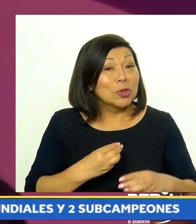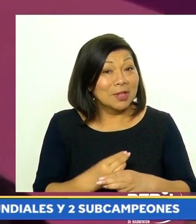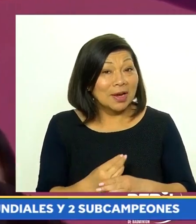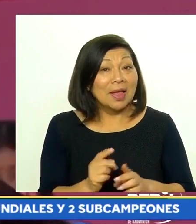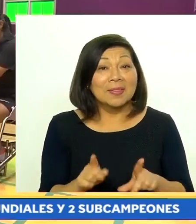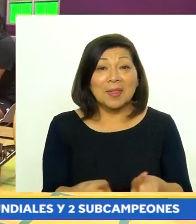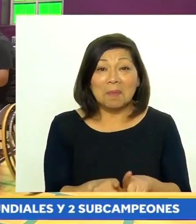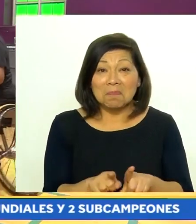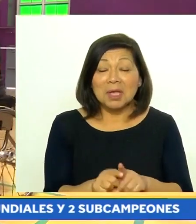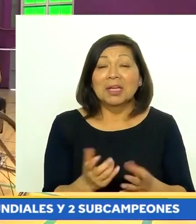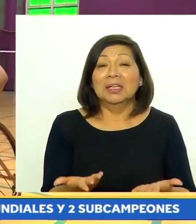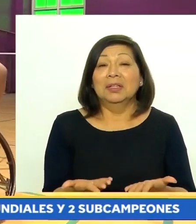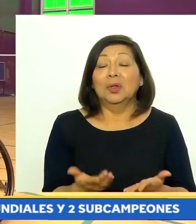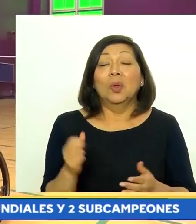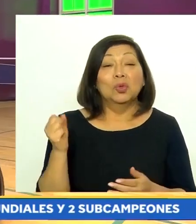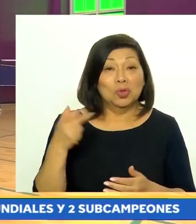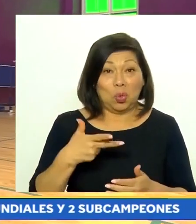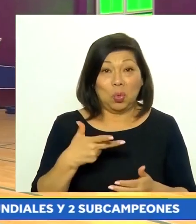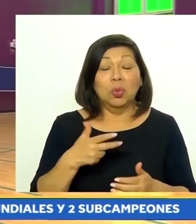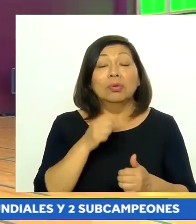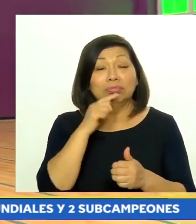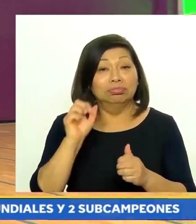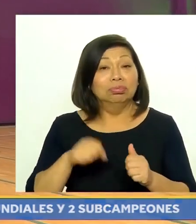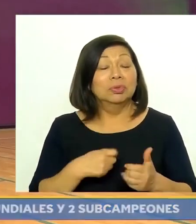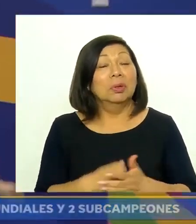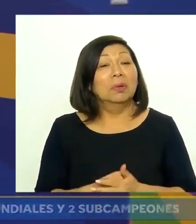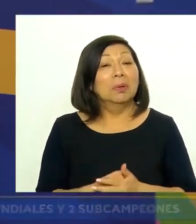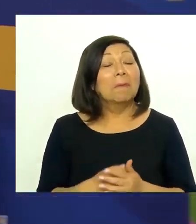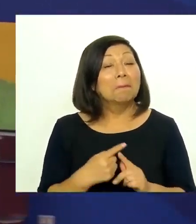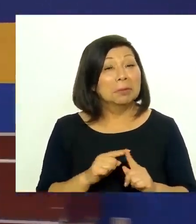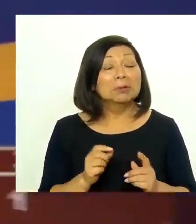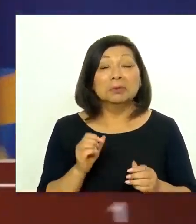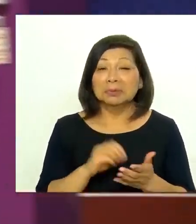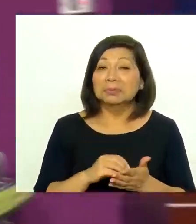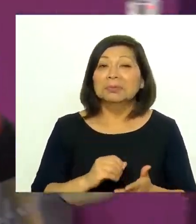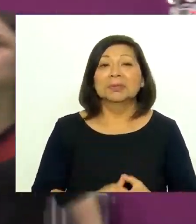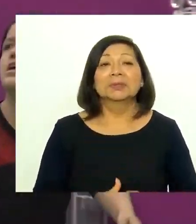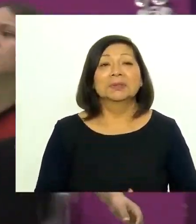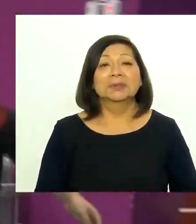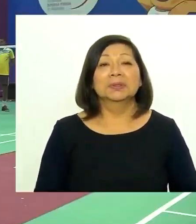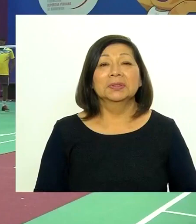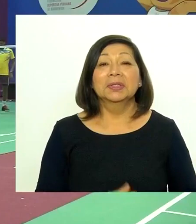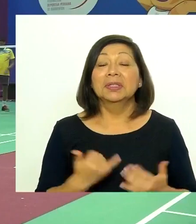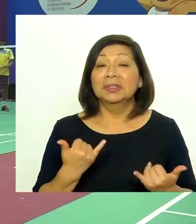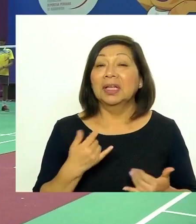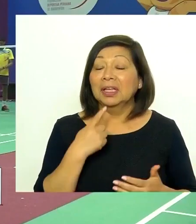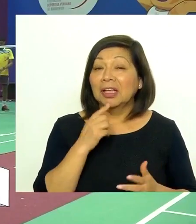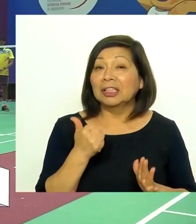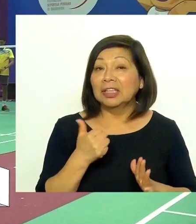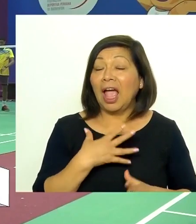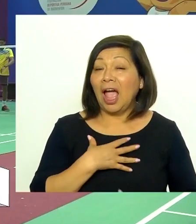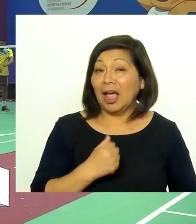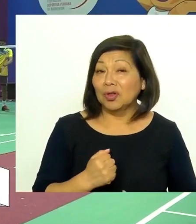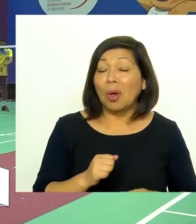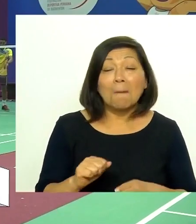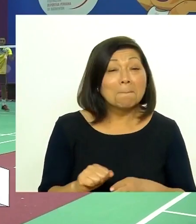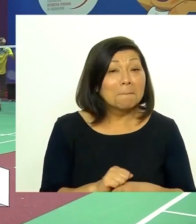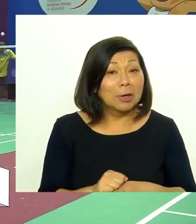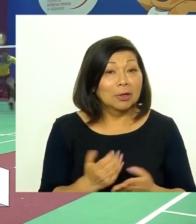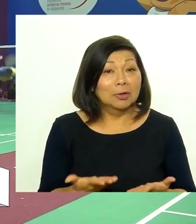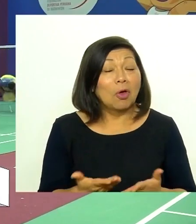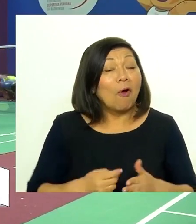y también tenemos subcampeones mundiales, dos subcampeones mundiales. Yo inicié a los 6 años